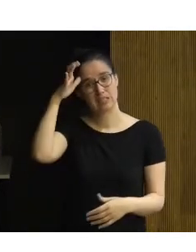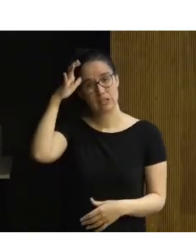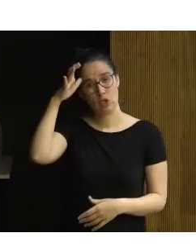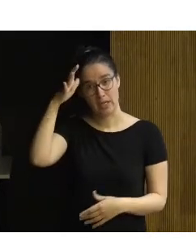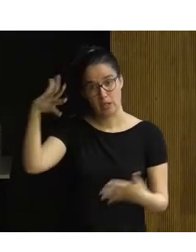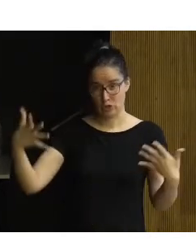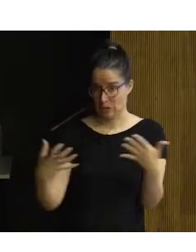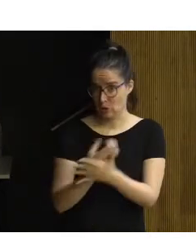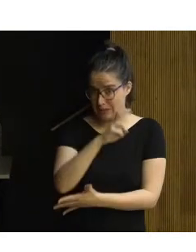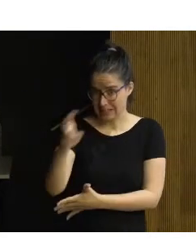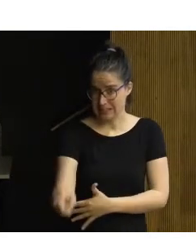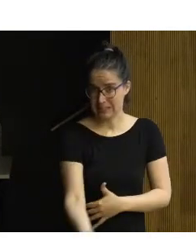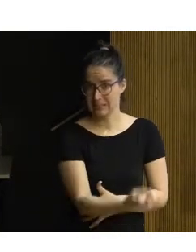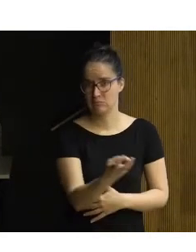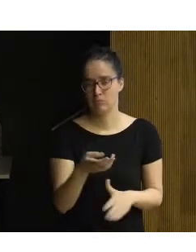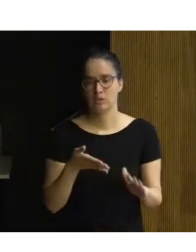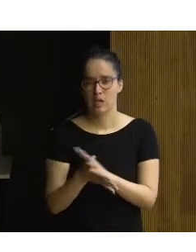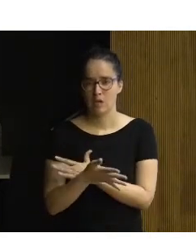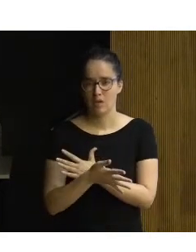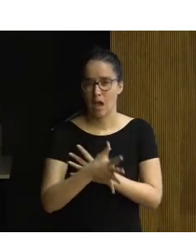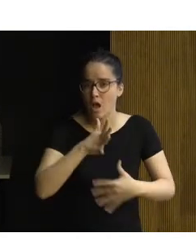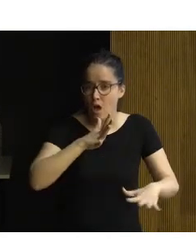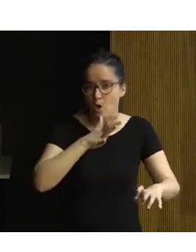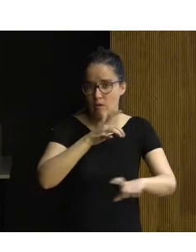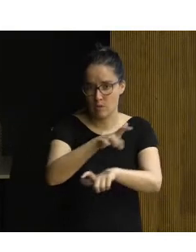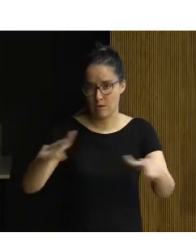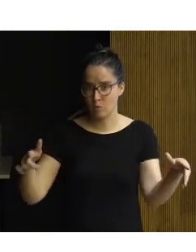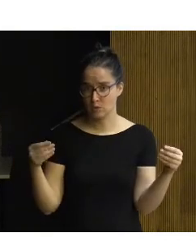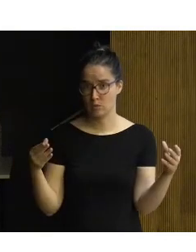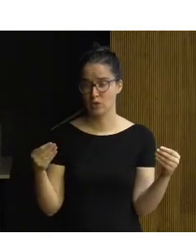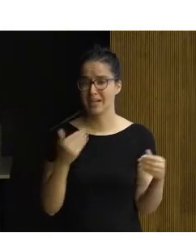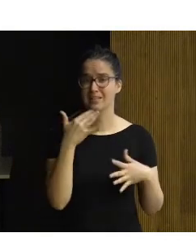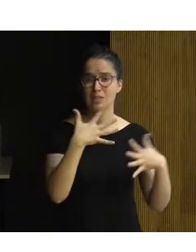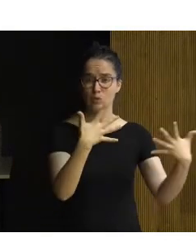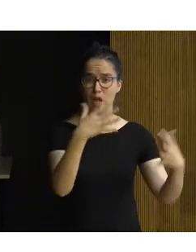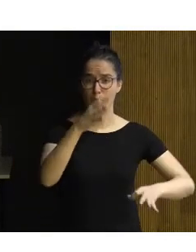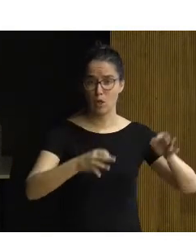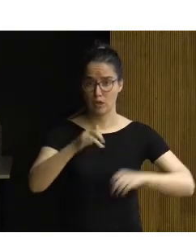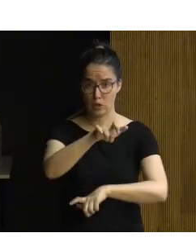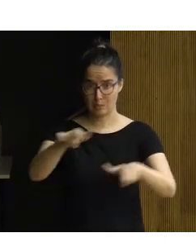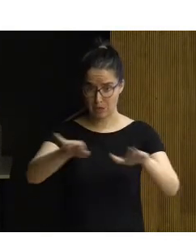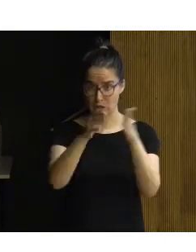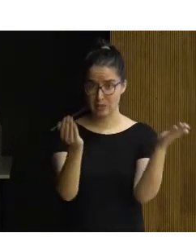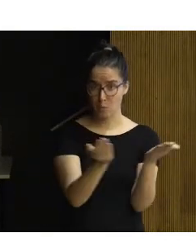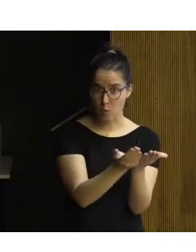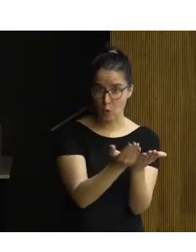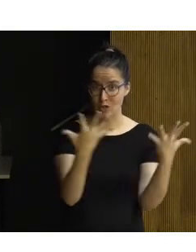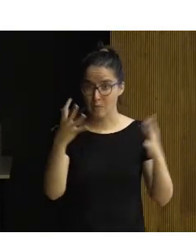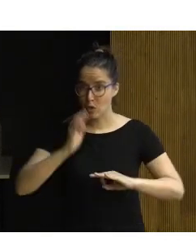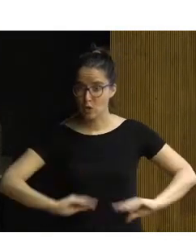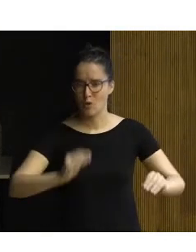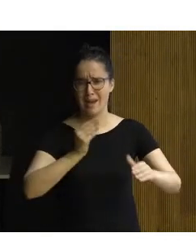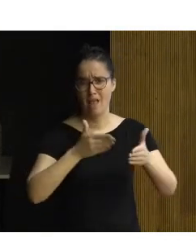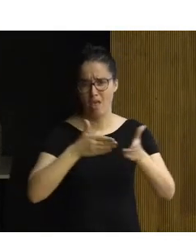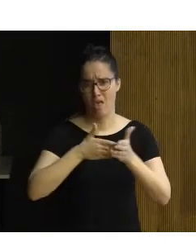de todo tipo, es verdaderamente terrible para mucha gente. Casi un 10% de la población mundial está limitada